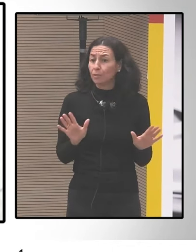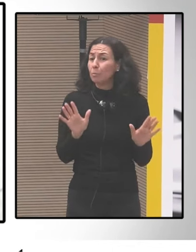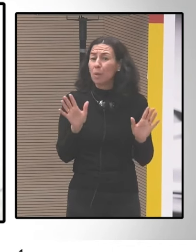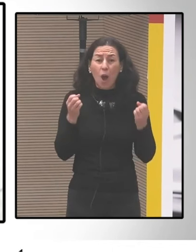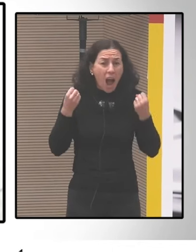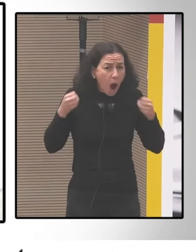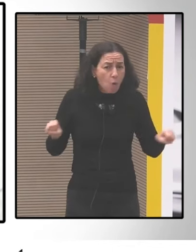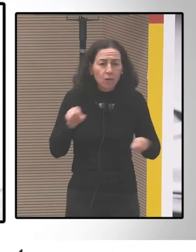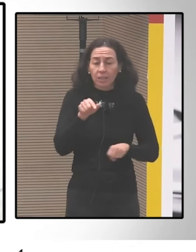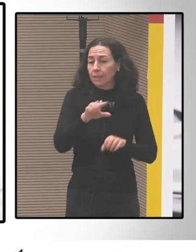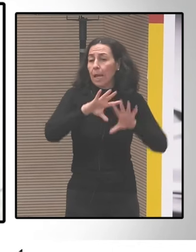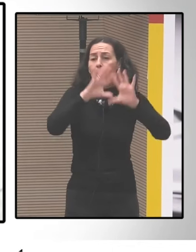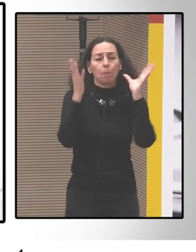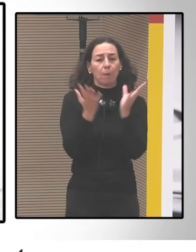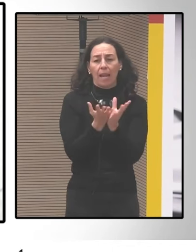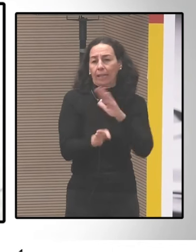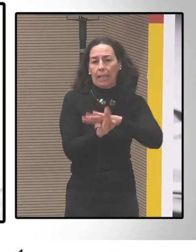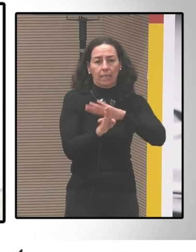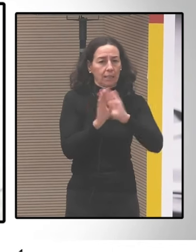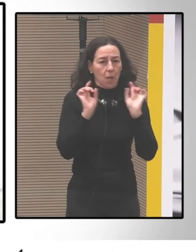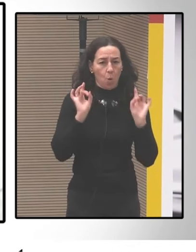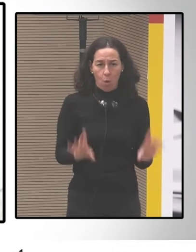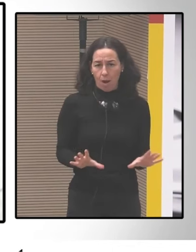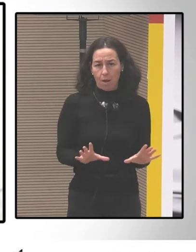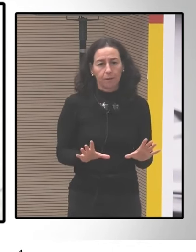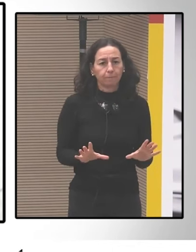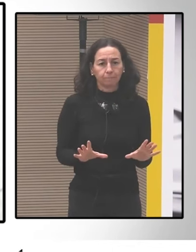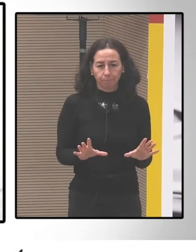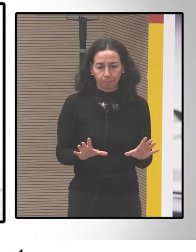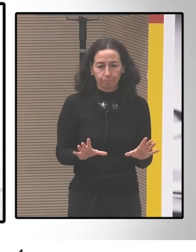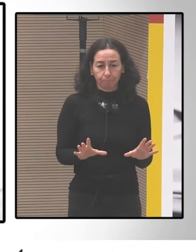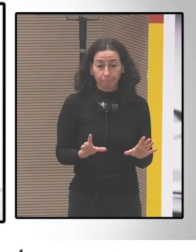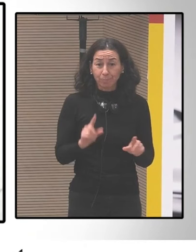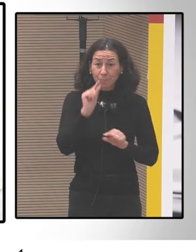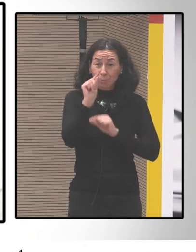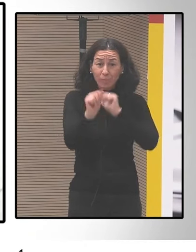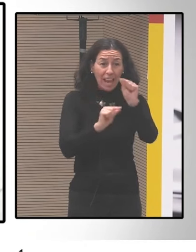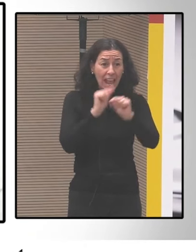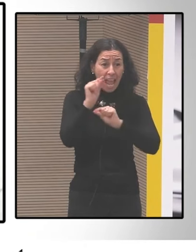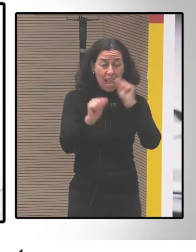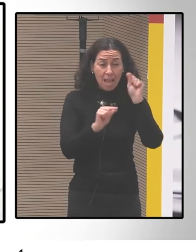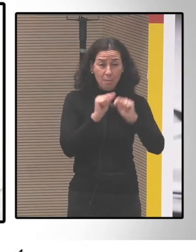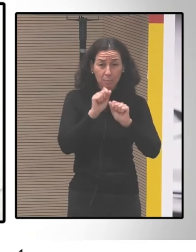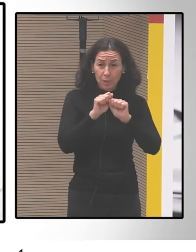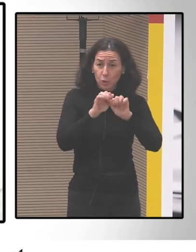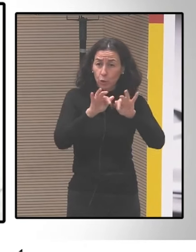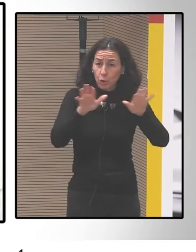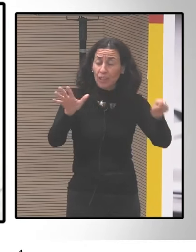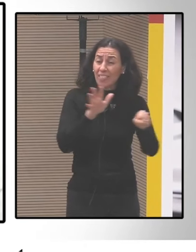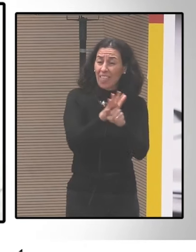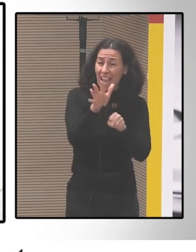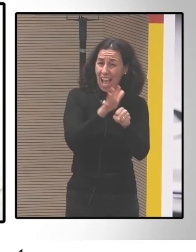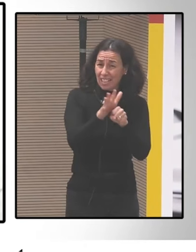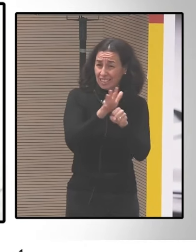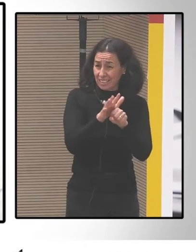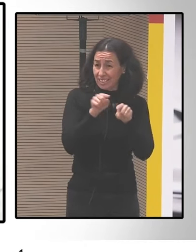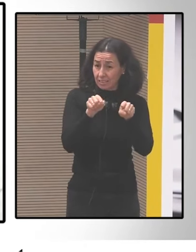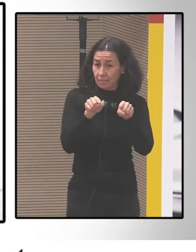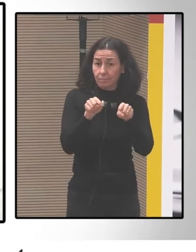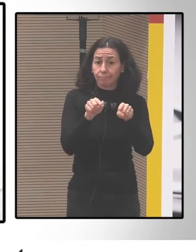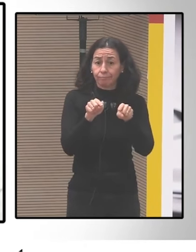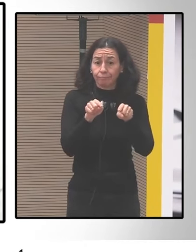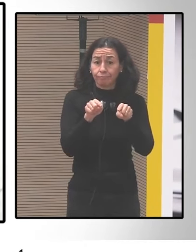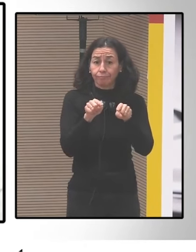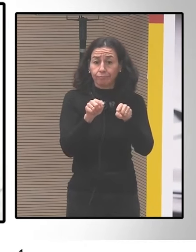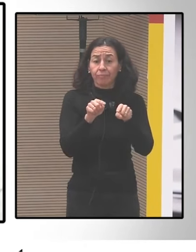resolución de las emisiones de gases de efecto invernadero está en